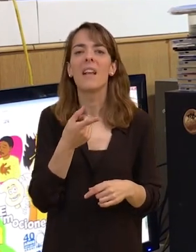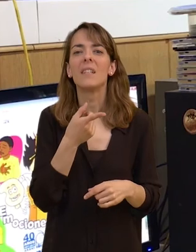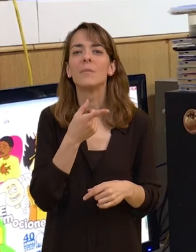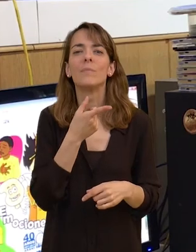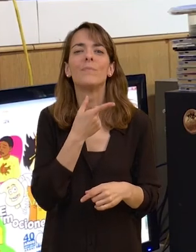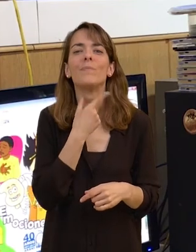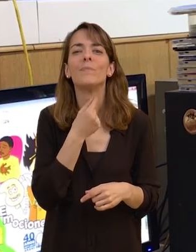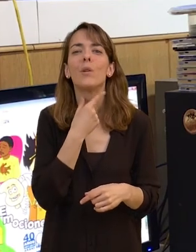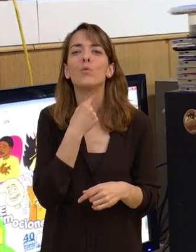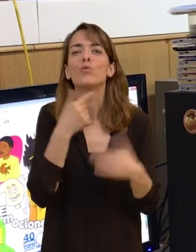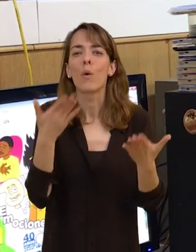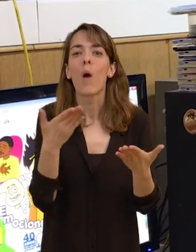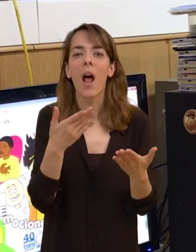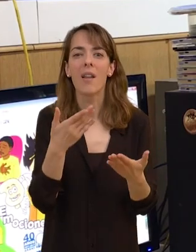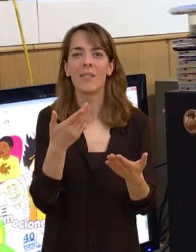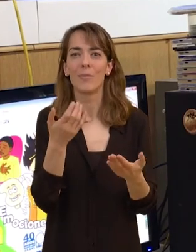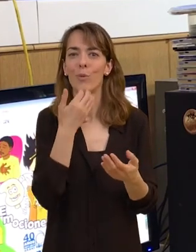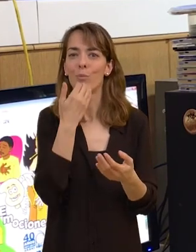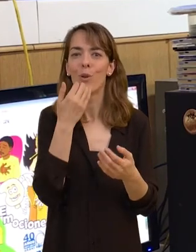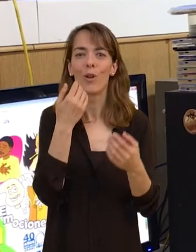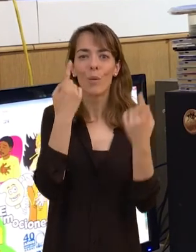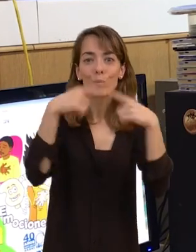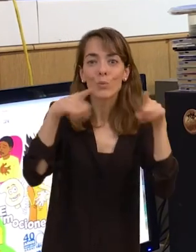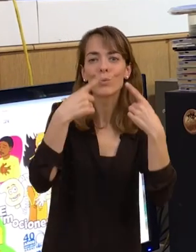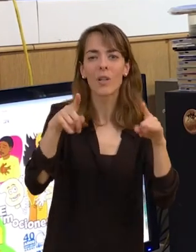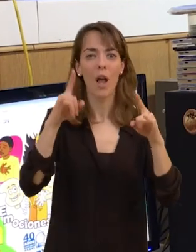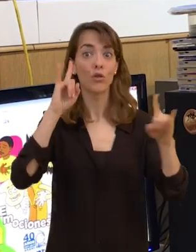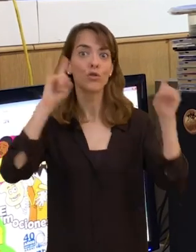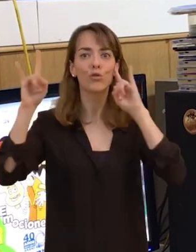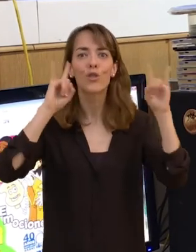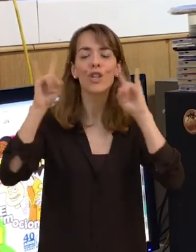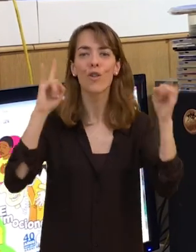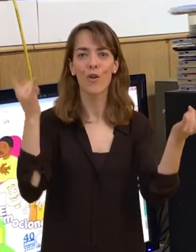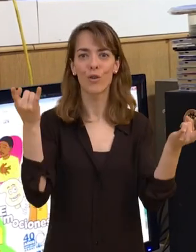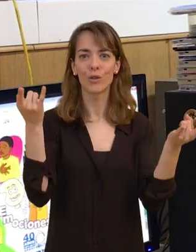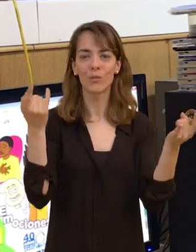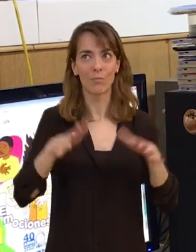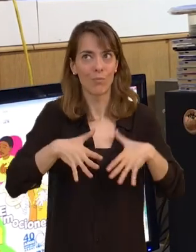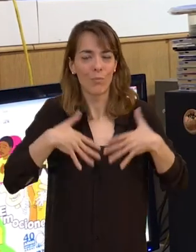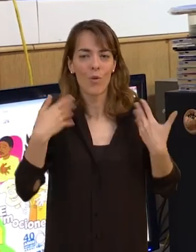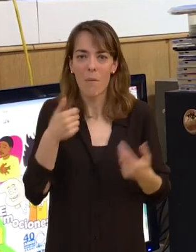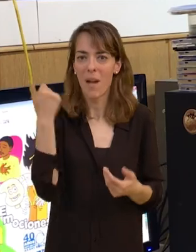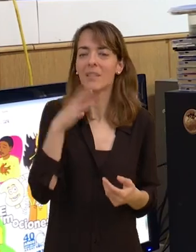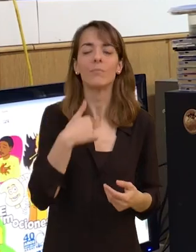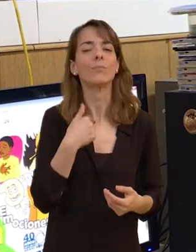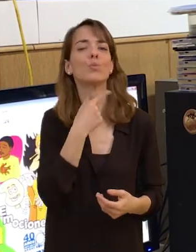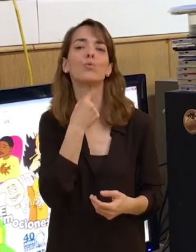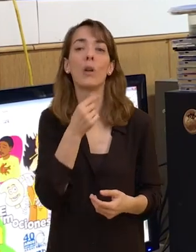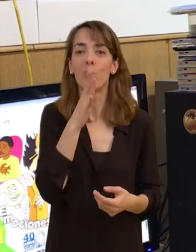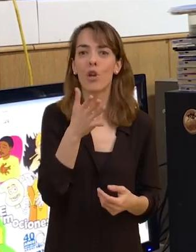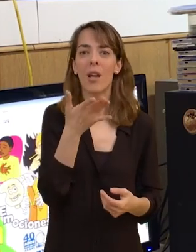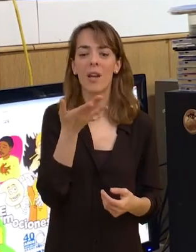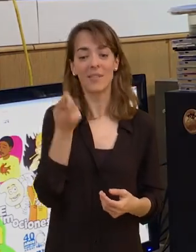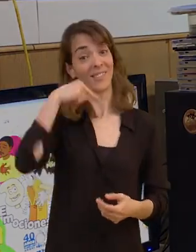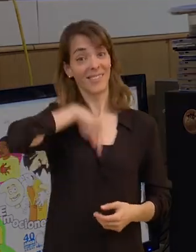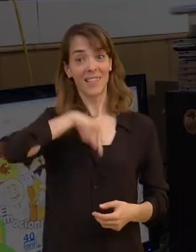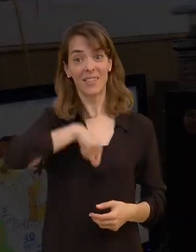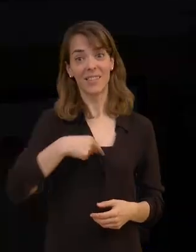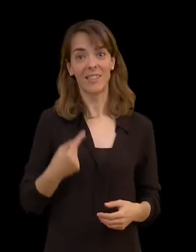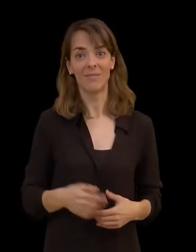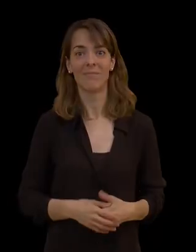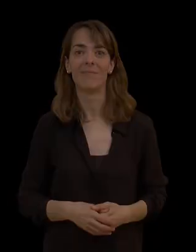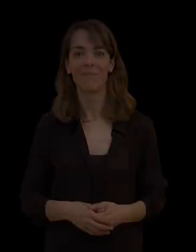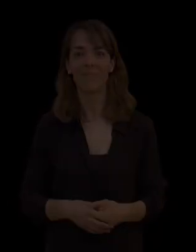es, cuando oí la música, los sonidos emocionan más, gusta oír porque se siente.